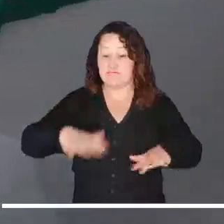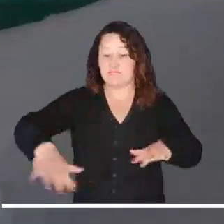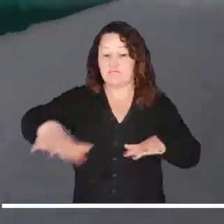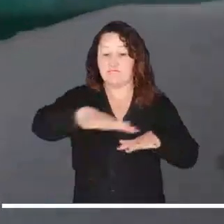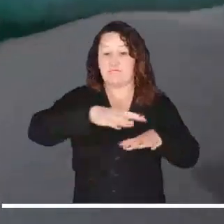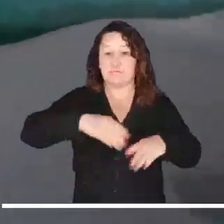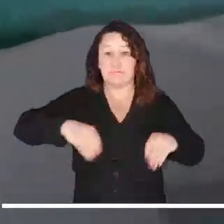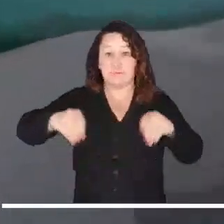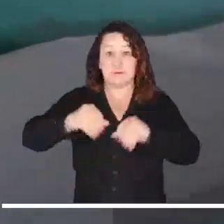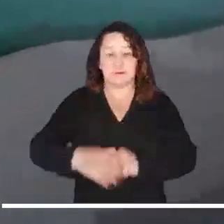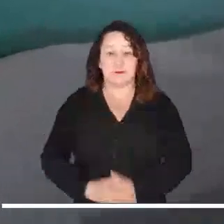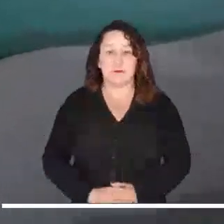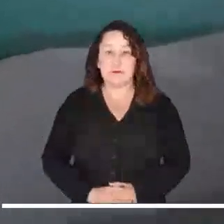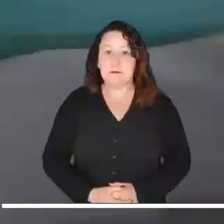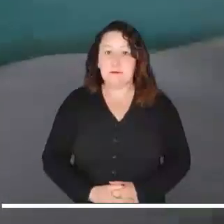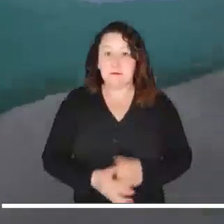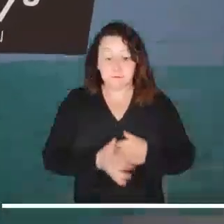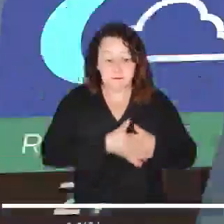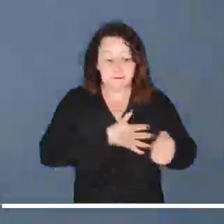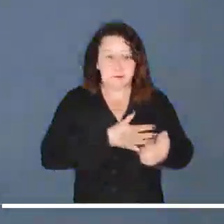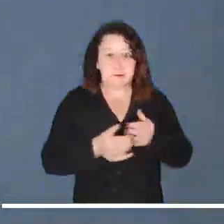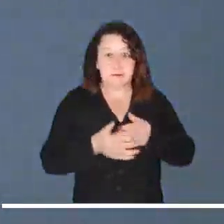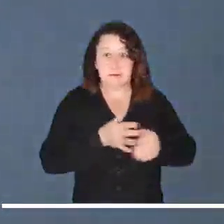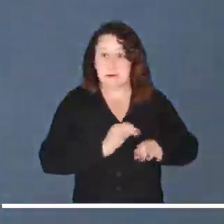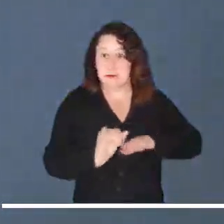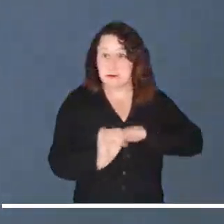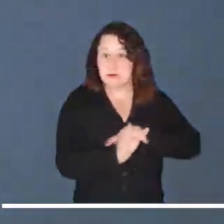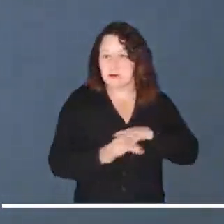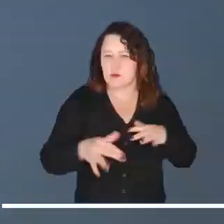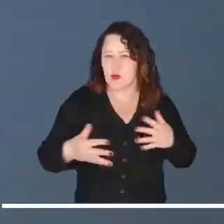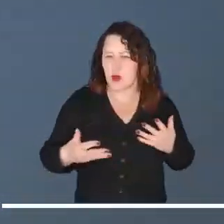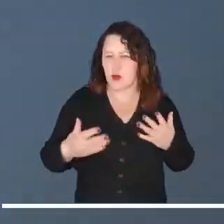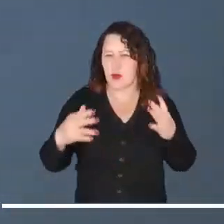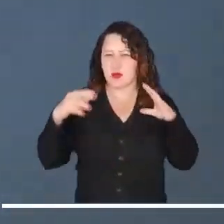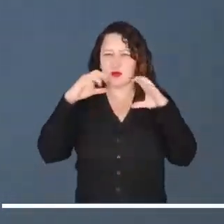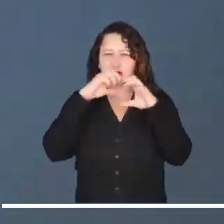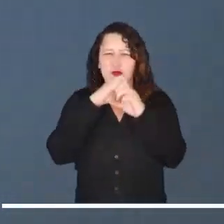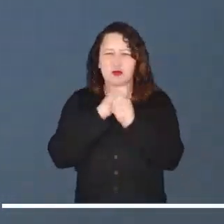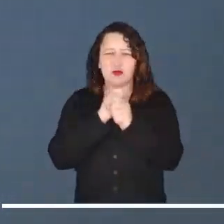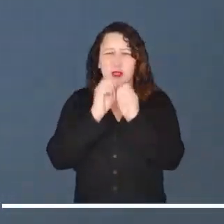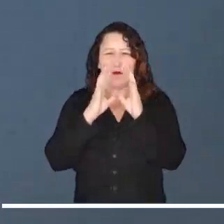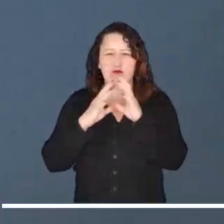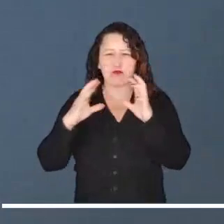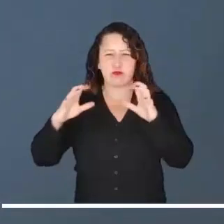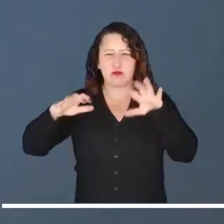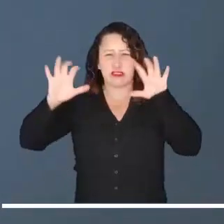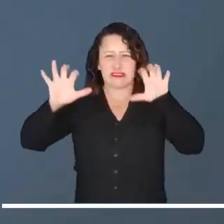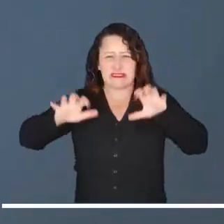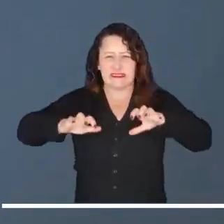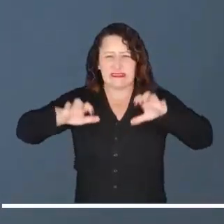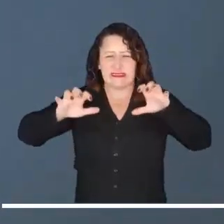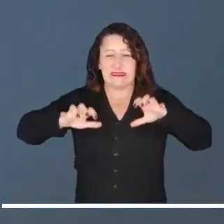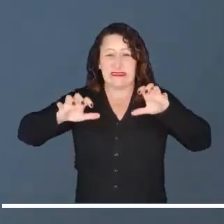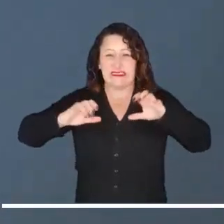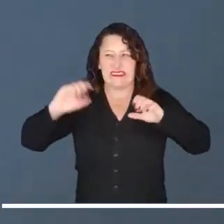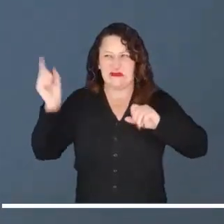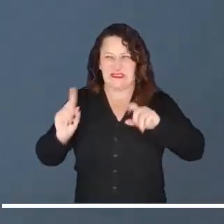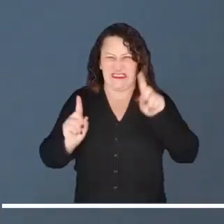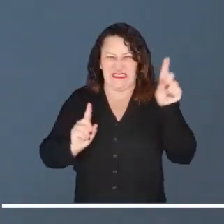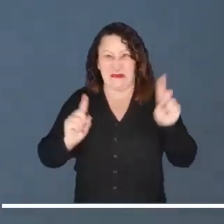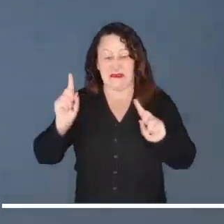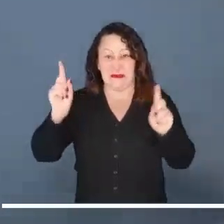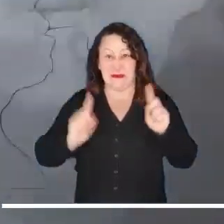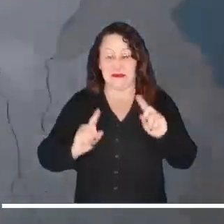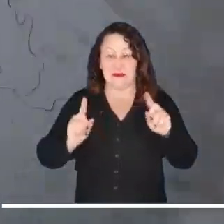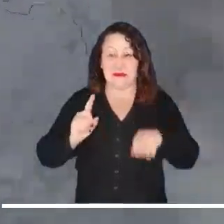territorio. Para el archipiélago de San Andrés y Providencia, se estima una noche nublada y con probables precipitaciones y actividad eléctrica